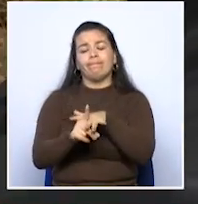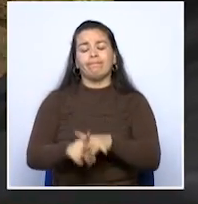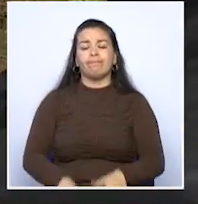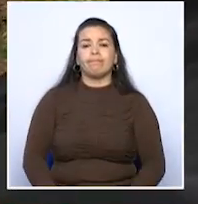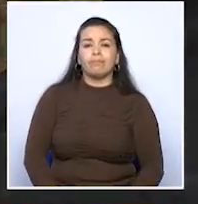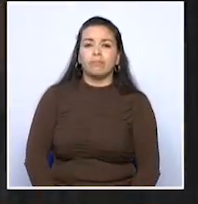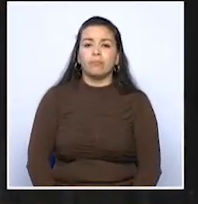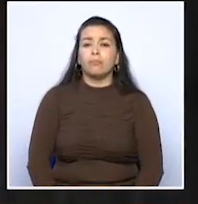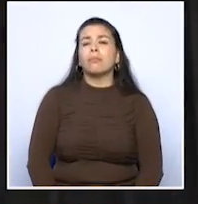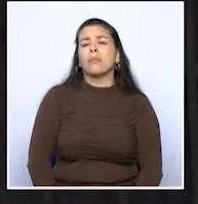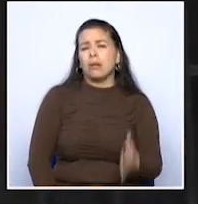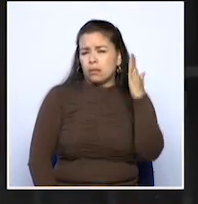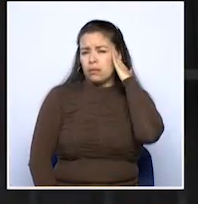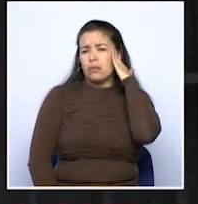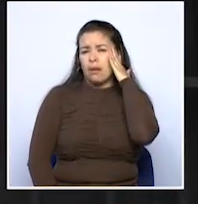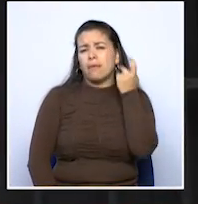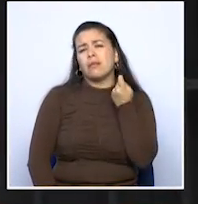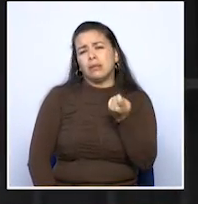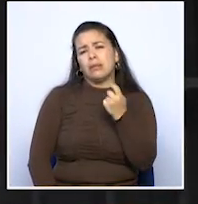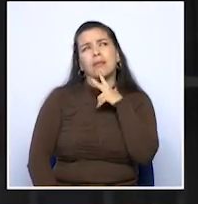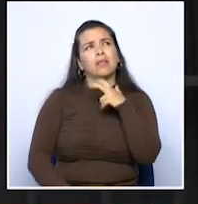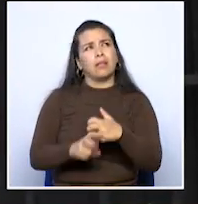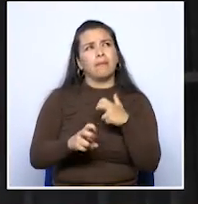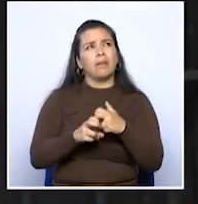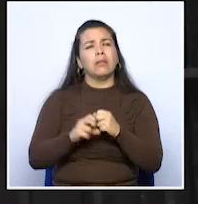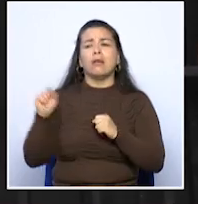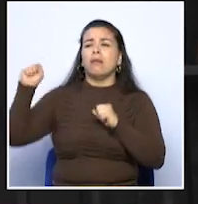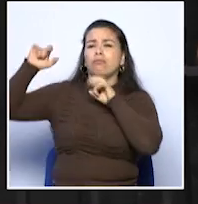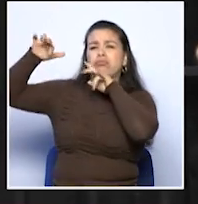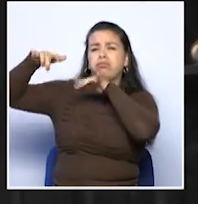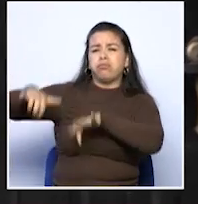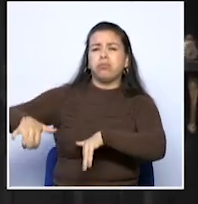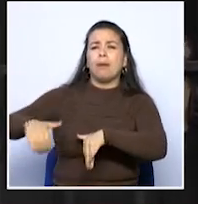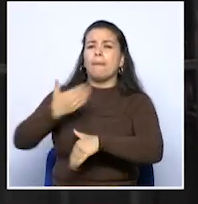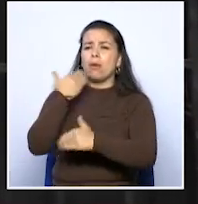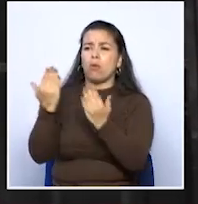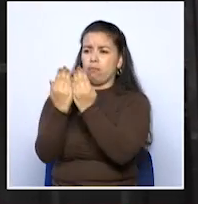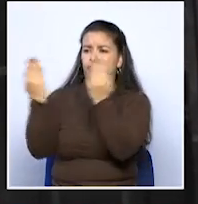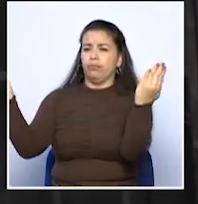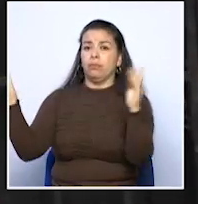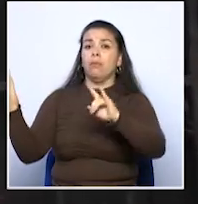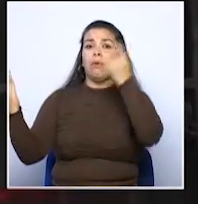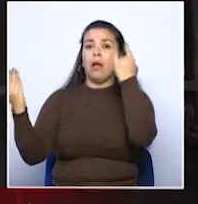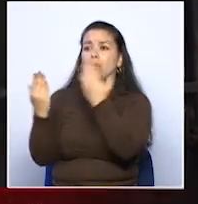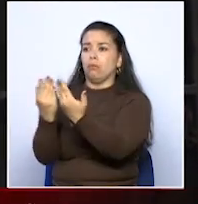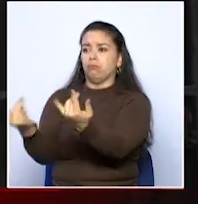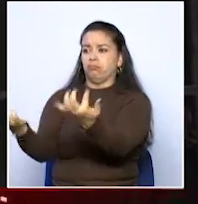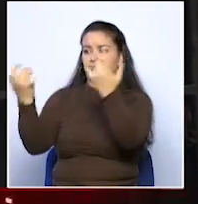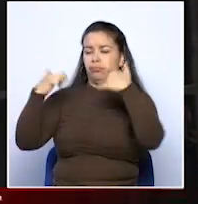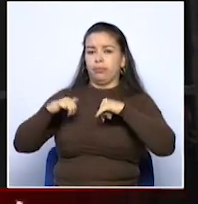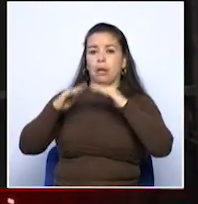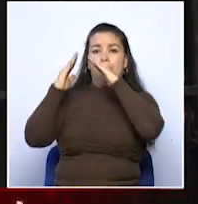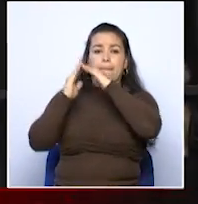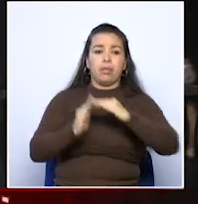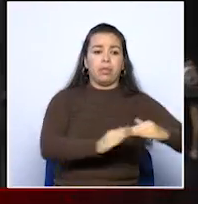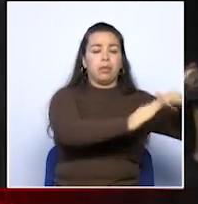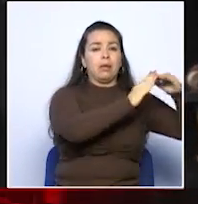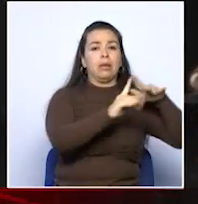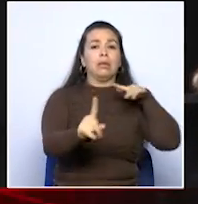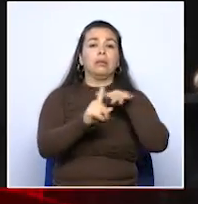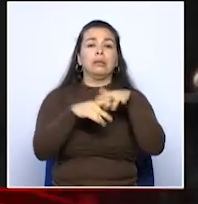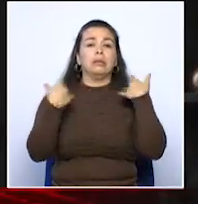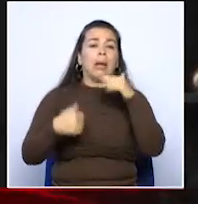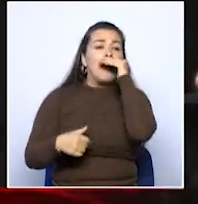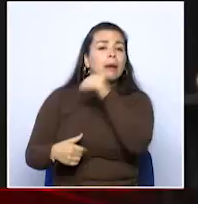Muy maluco porque mire que vaya un derrumbe deberían de ponerle un muro a eso porque en este costo todo esto se va y comienza con las casas y por acá hay